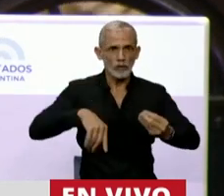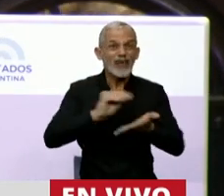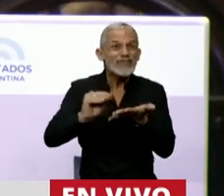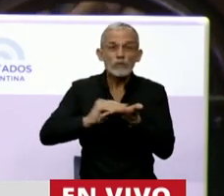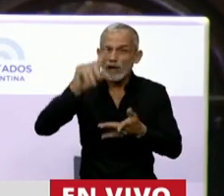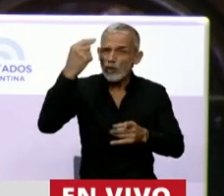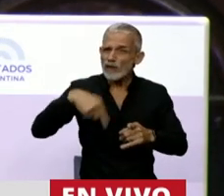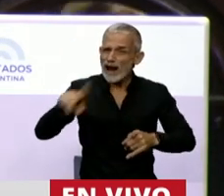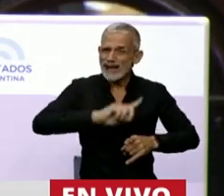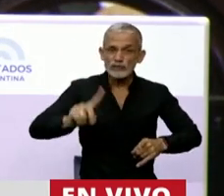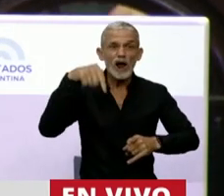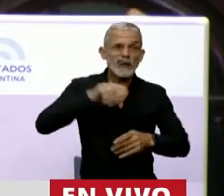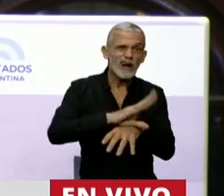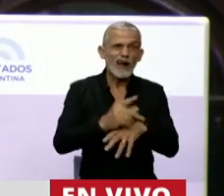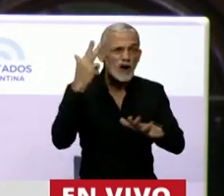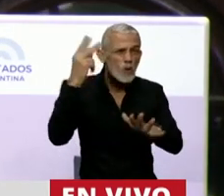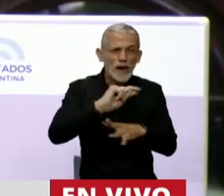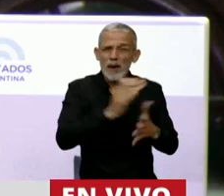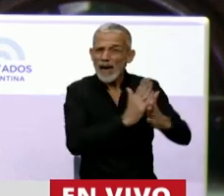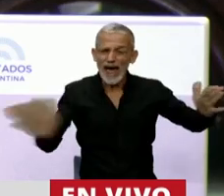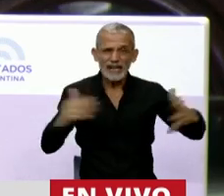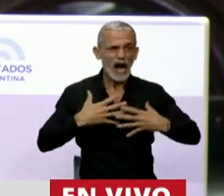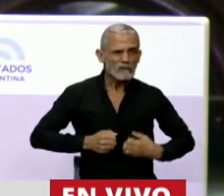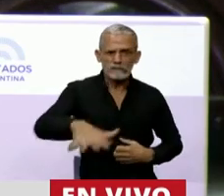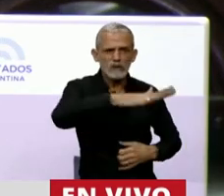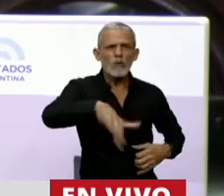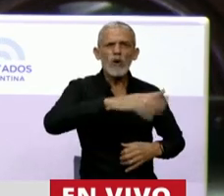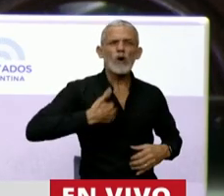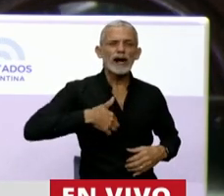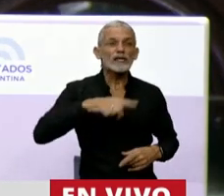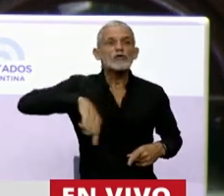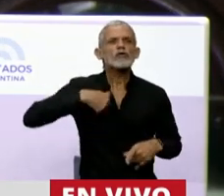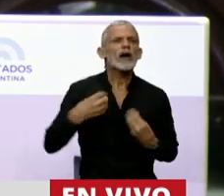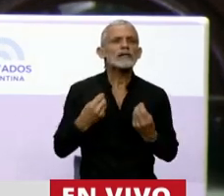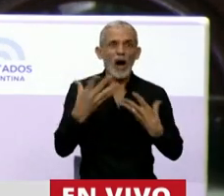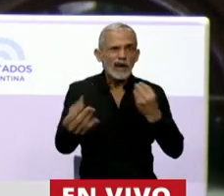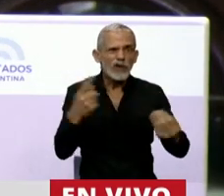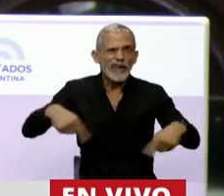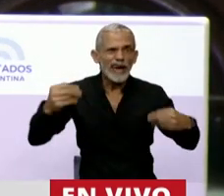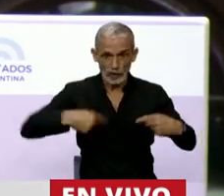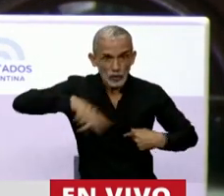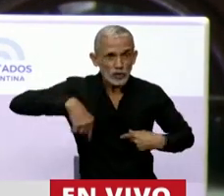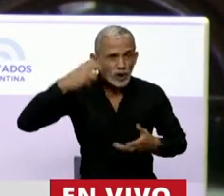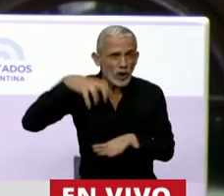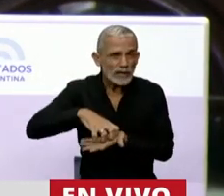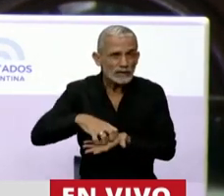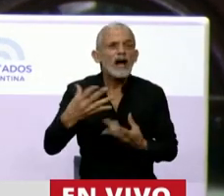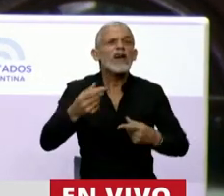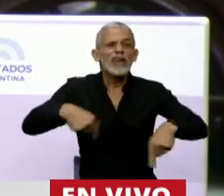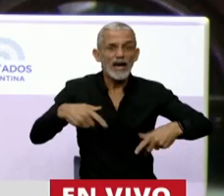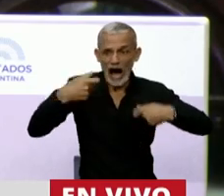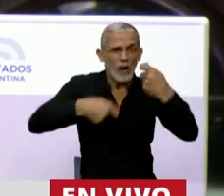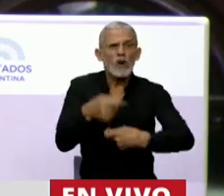diputado de la Nación en el medio de estos nueve meses de angustia del resto del pueblo argentino? ¿Cuál fue nuestra solidaridad? ¿Cuál fue nuestra